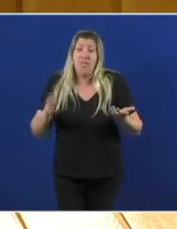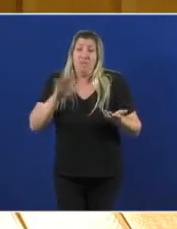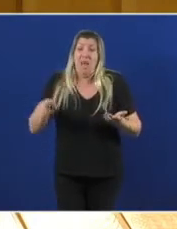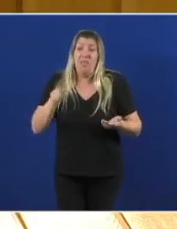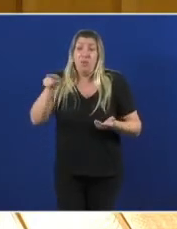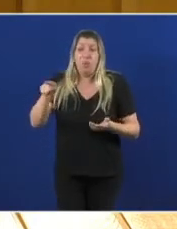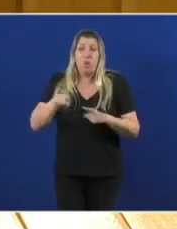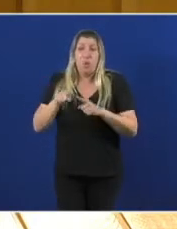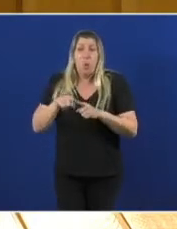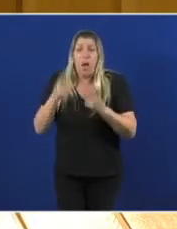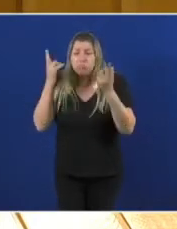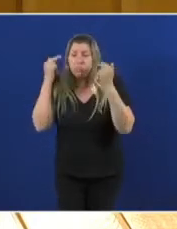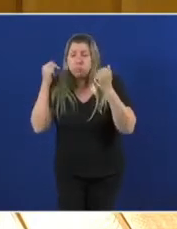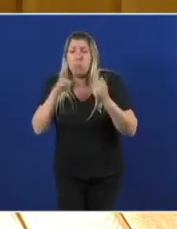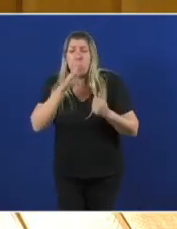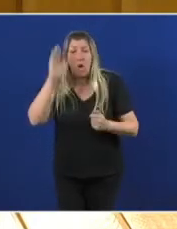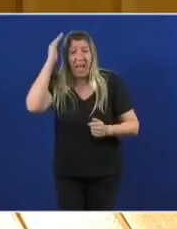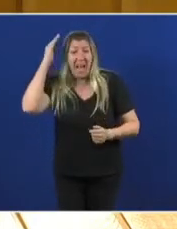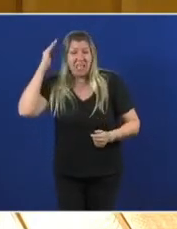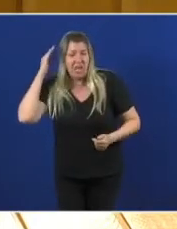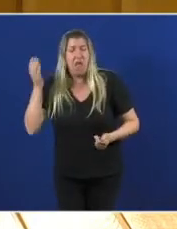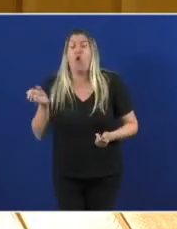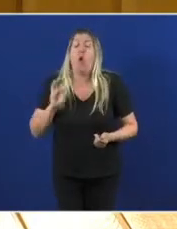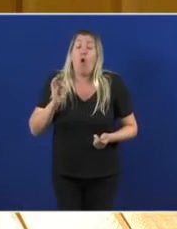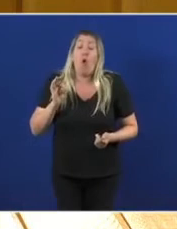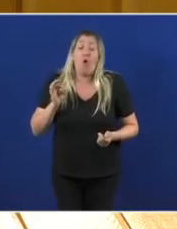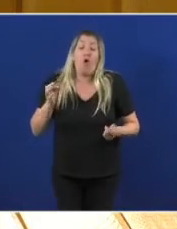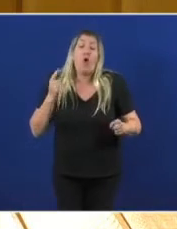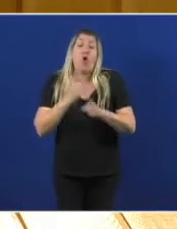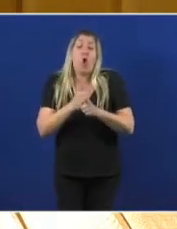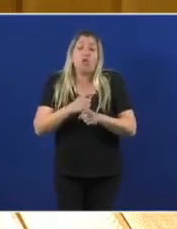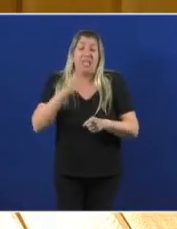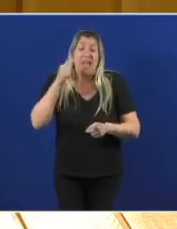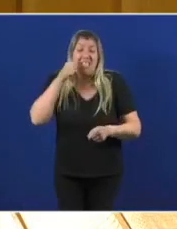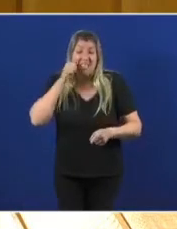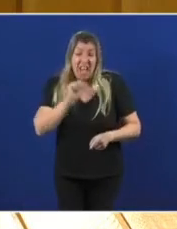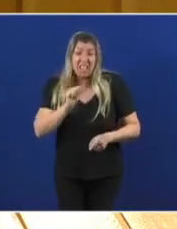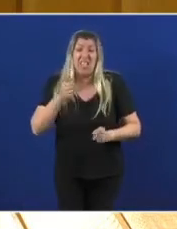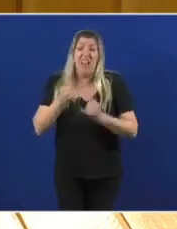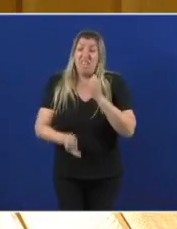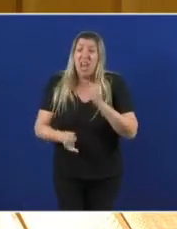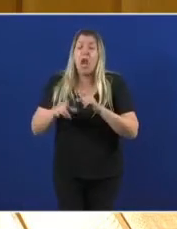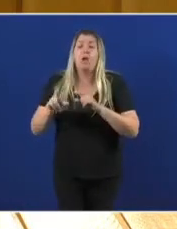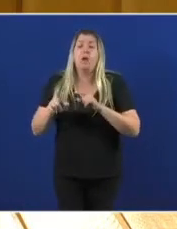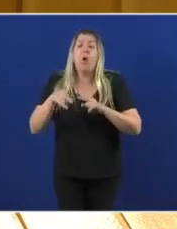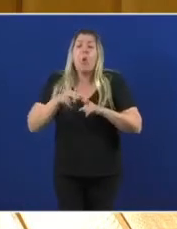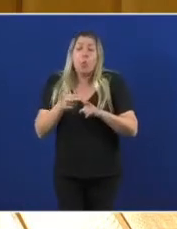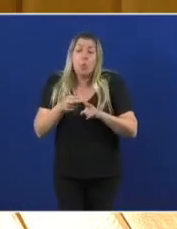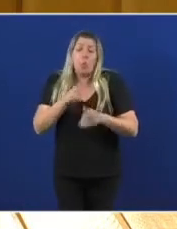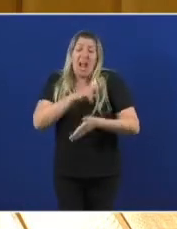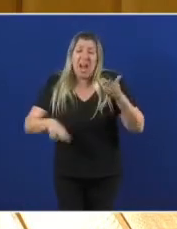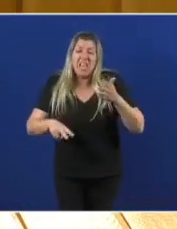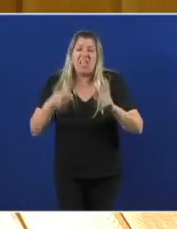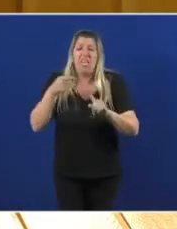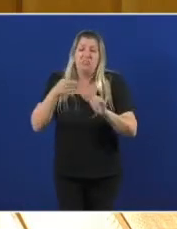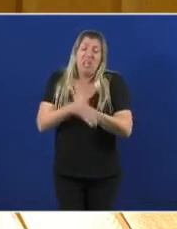confrontación estéril co goberno de Sánchez utilizando Galiza como arma partidista a favor dos intereses